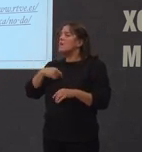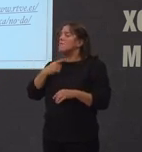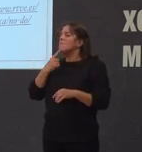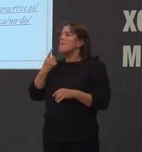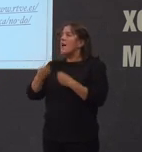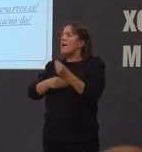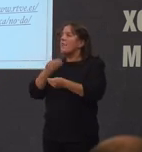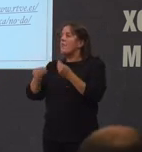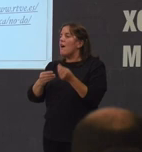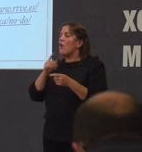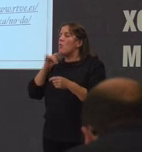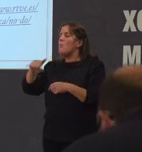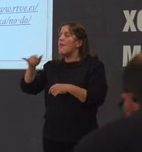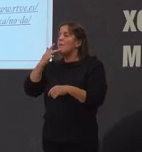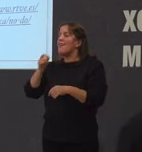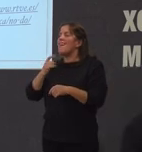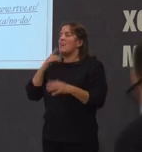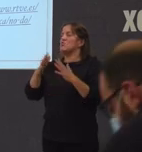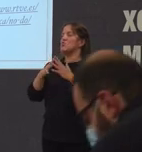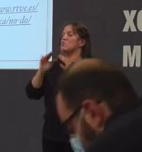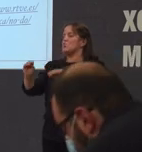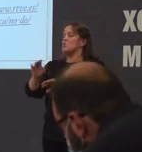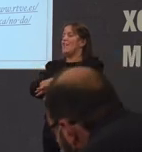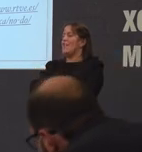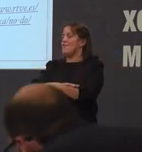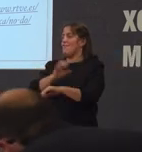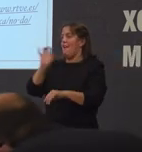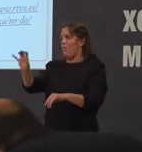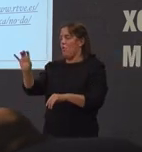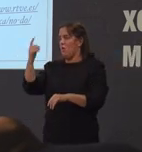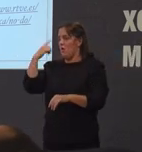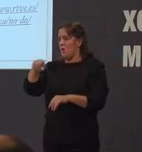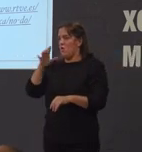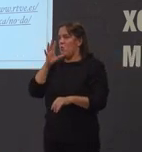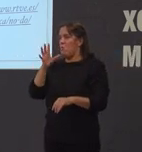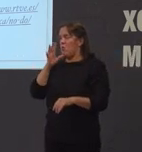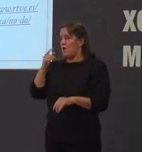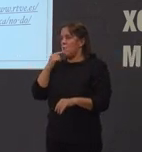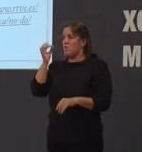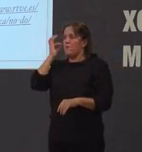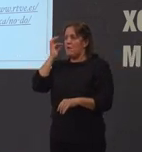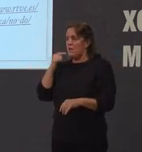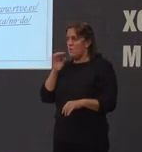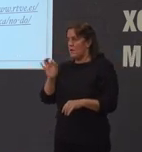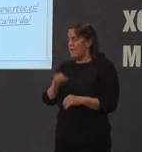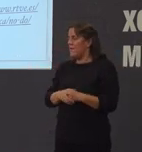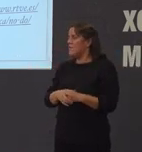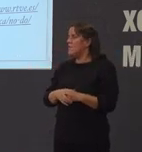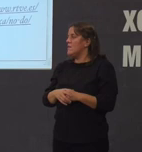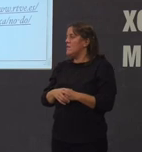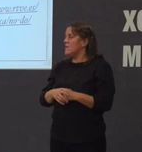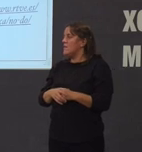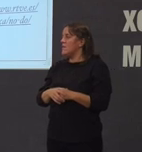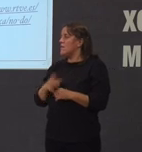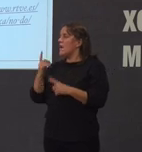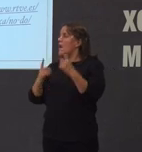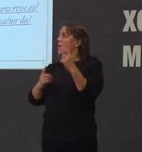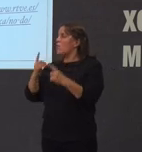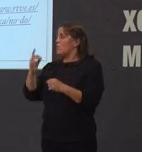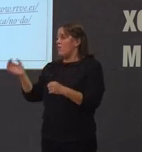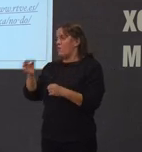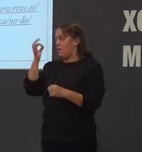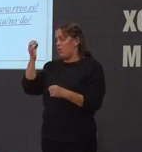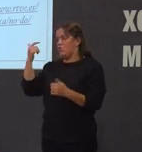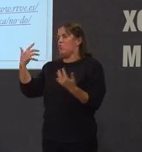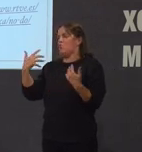de estructuras do propio Estado por exemplo sección femenina os coros y danzas que segura que tamén alguna sufriu